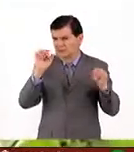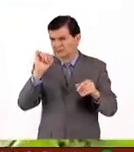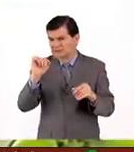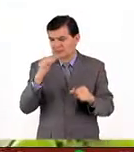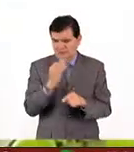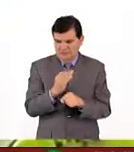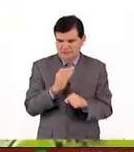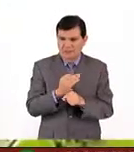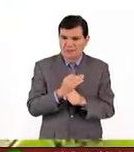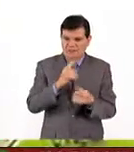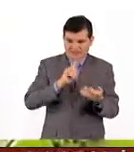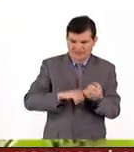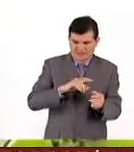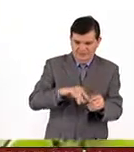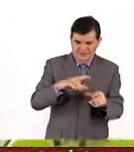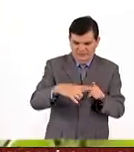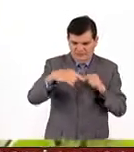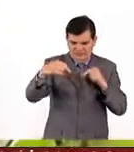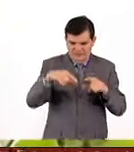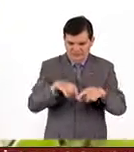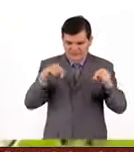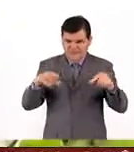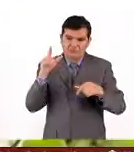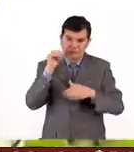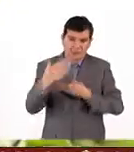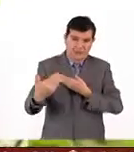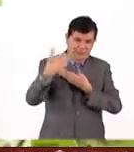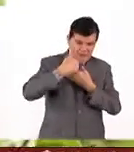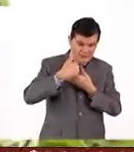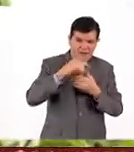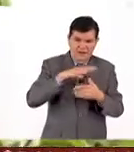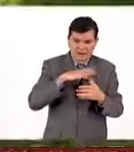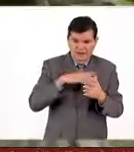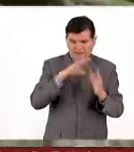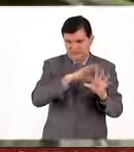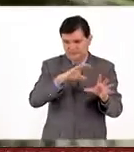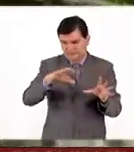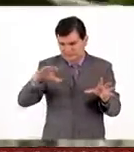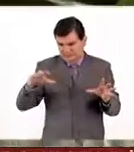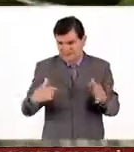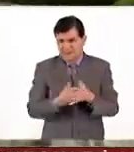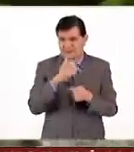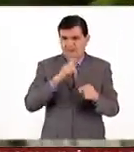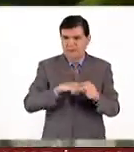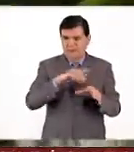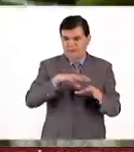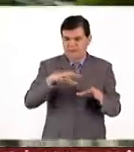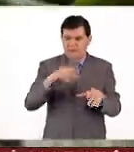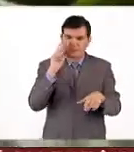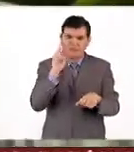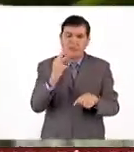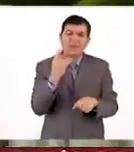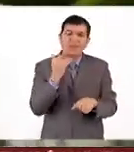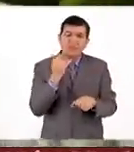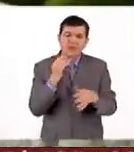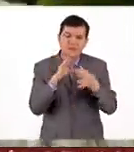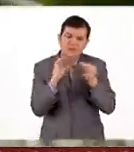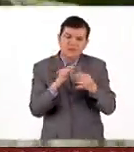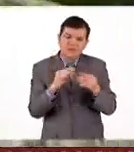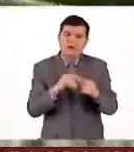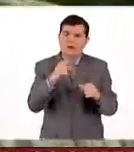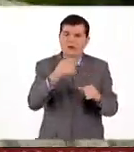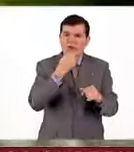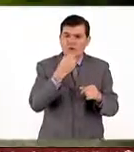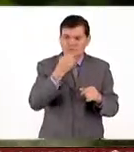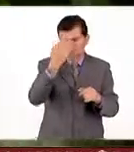ahorita dentro de los agaves, si van mañana al jardín botánico, tenemos la colección nacional de agaves. Ahí van a poder platicar con el